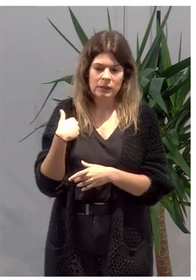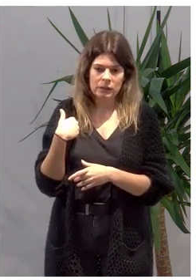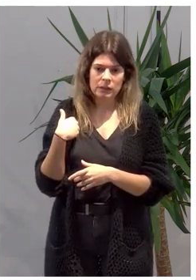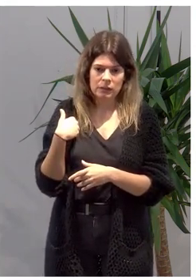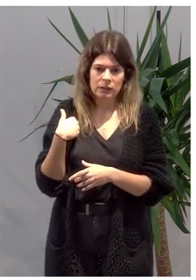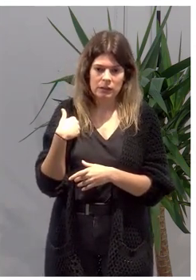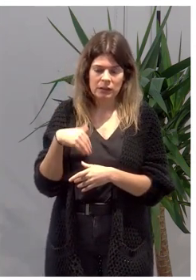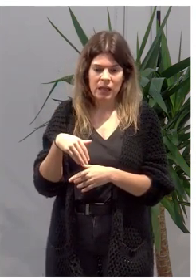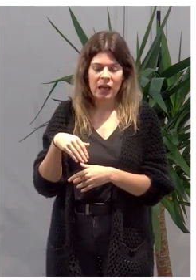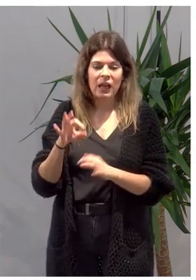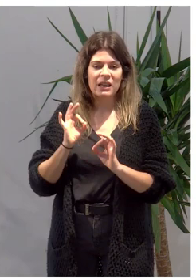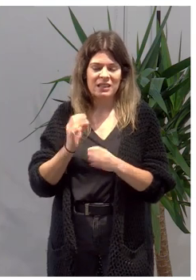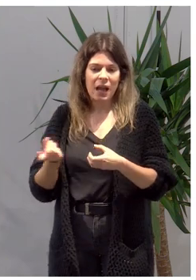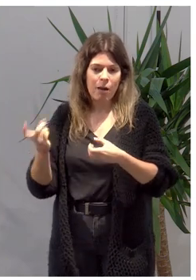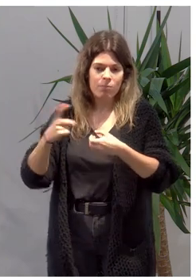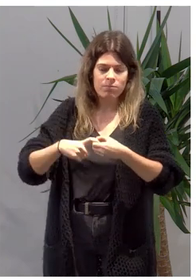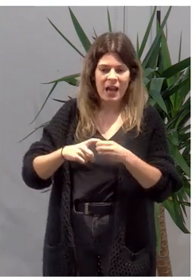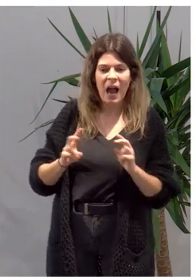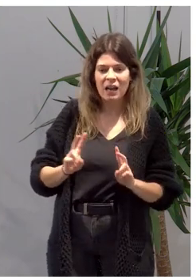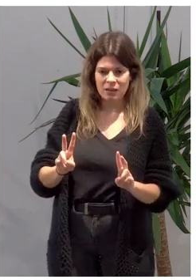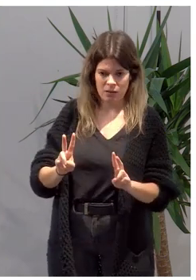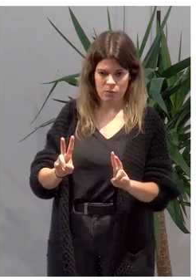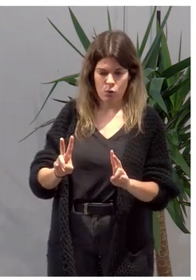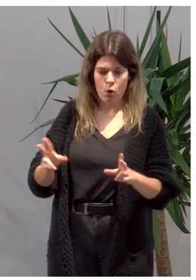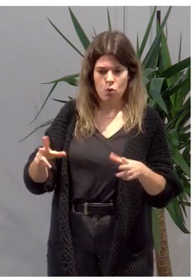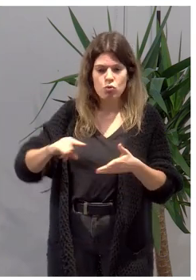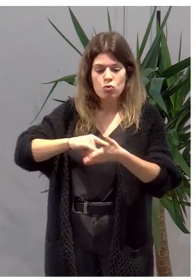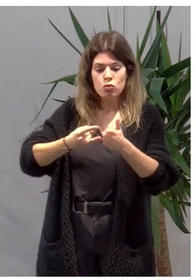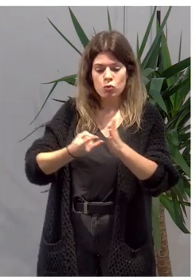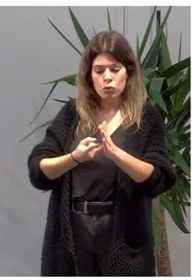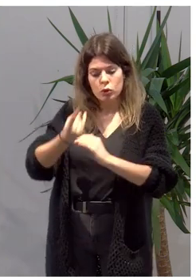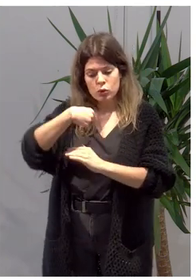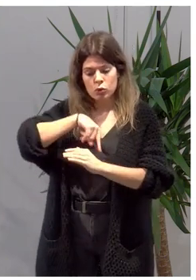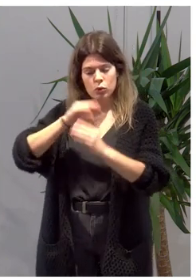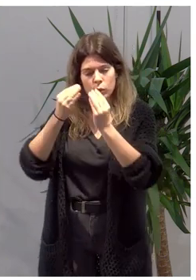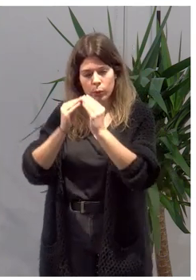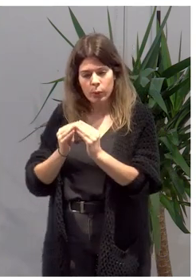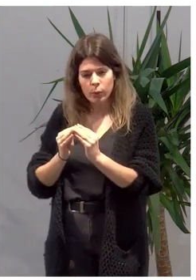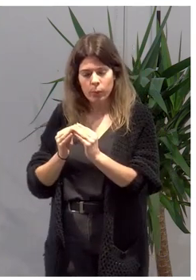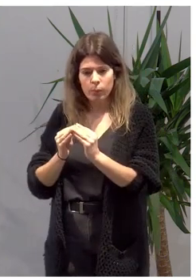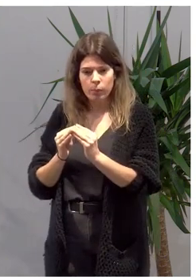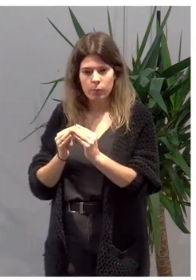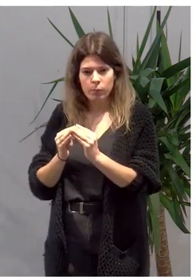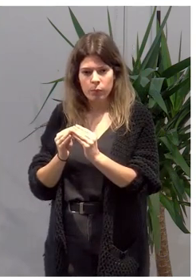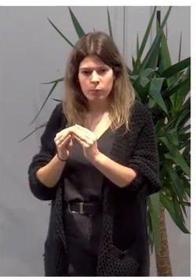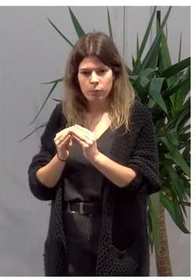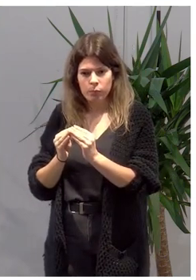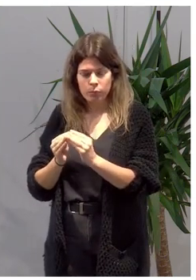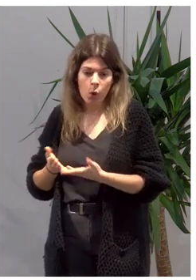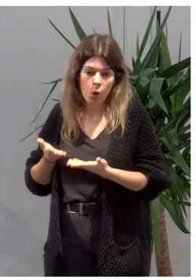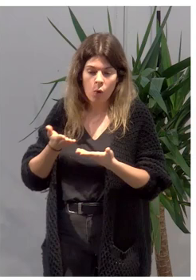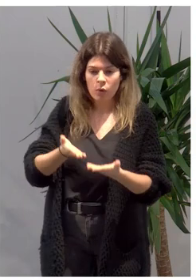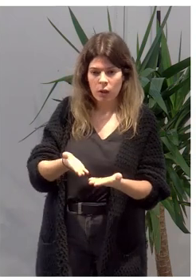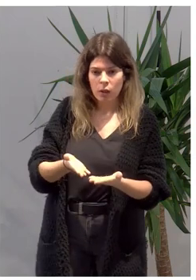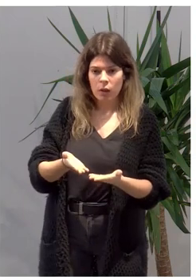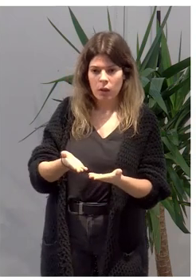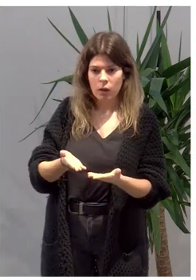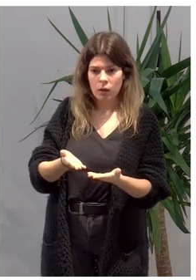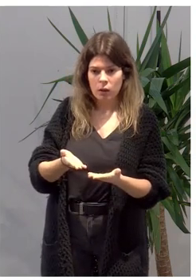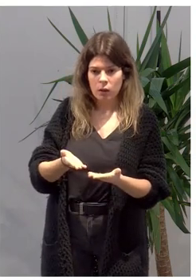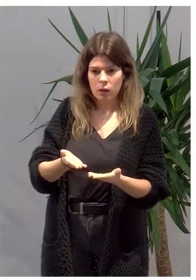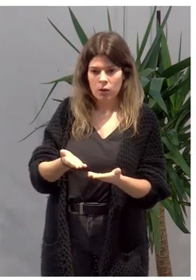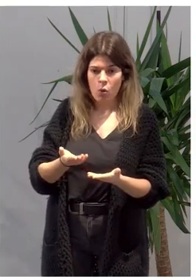activa o formar parte de las soluciones que nosotros estamos muchas veces ofreciendo o a veces